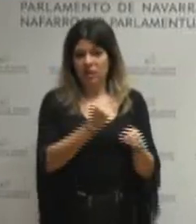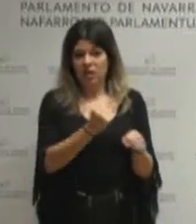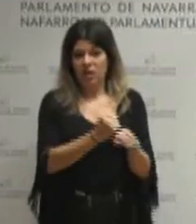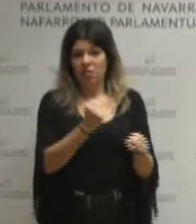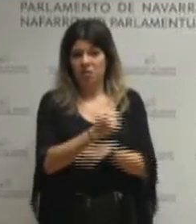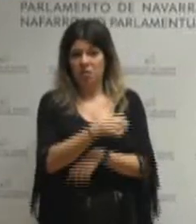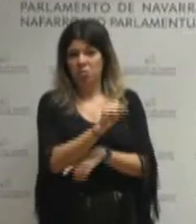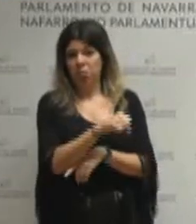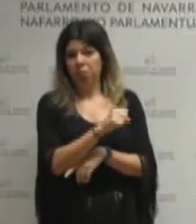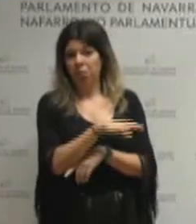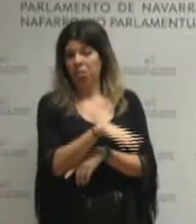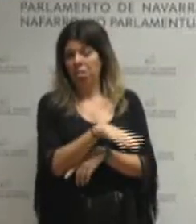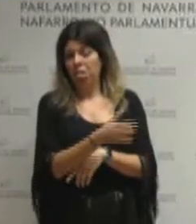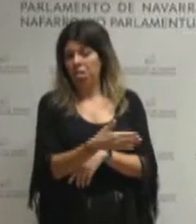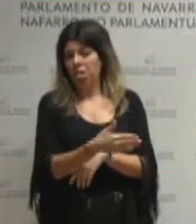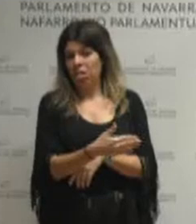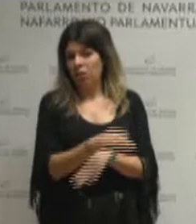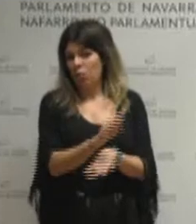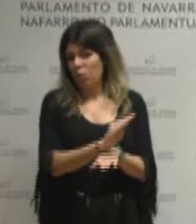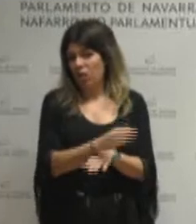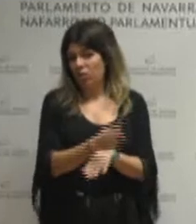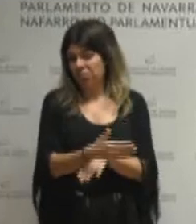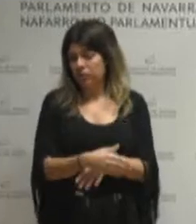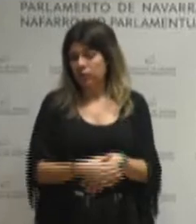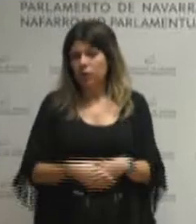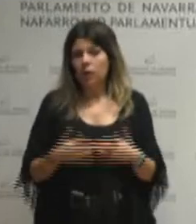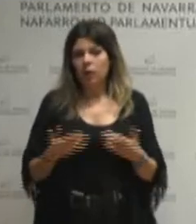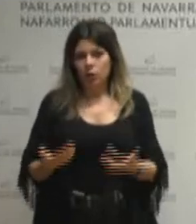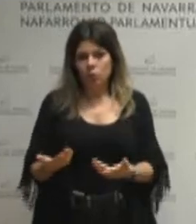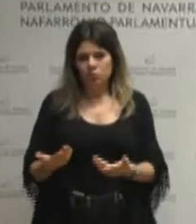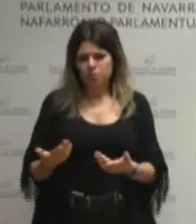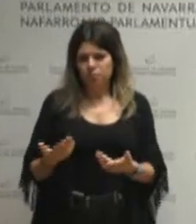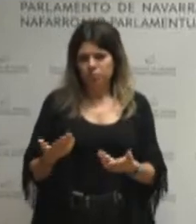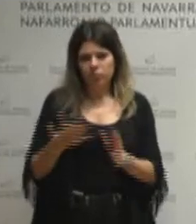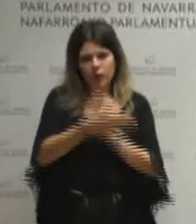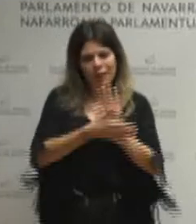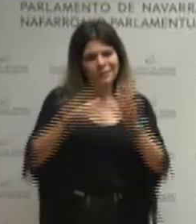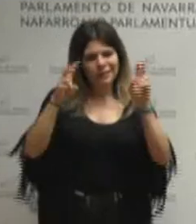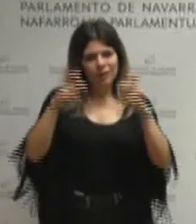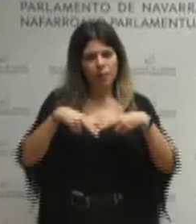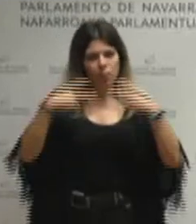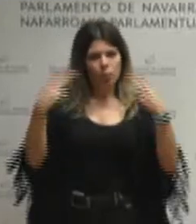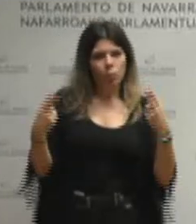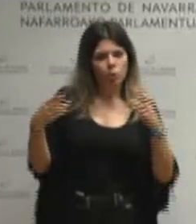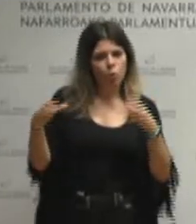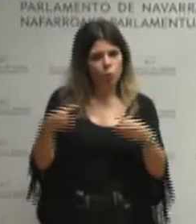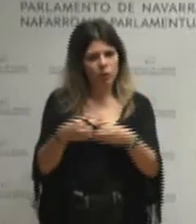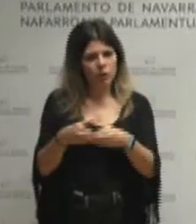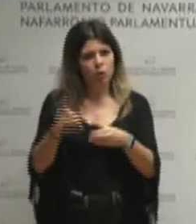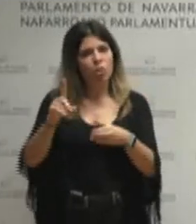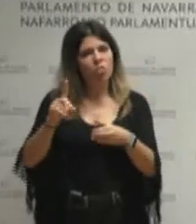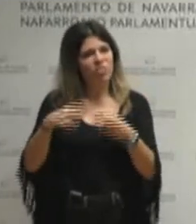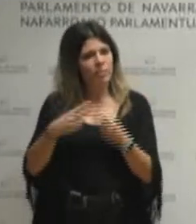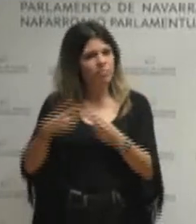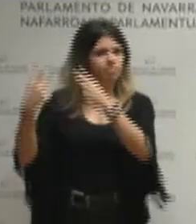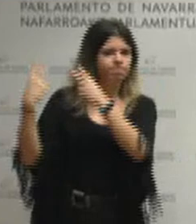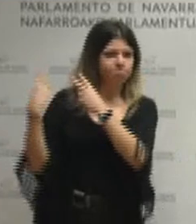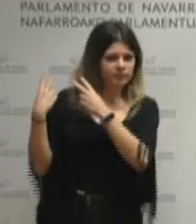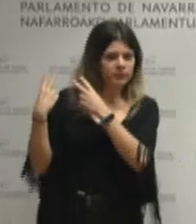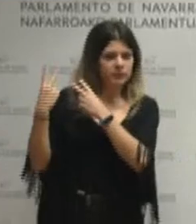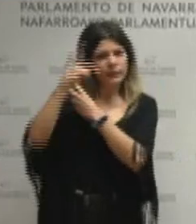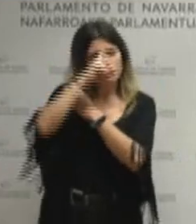que se valoran los cuidados y creo que cuando hablamos de lo público y comunitario también tenemos que echar la vista atrás tenemos que recordar